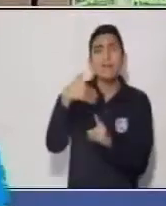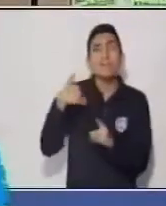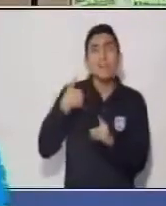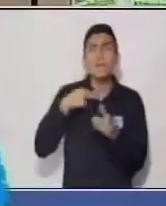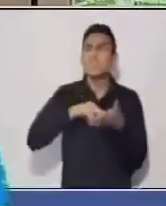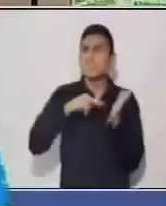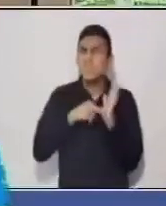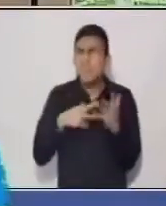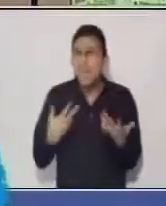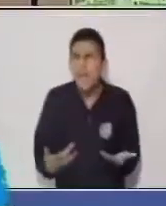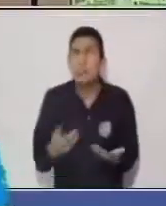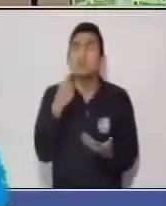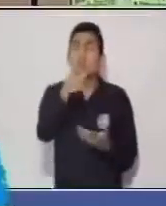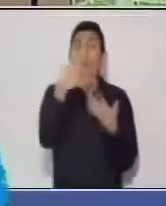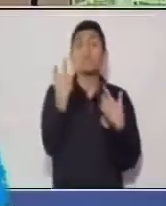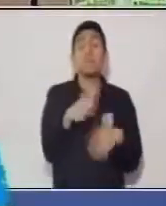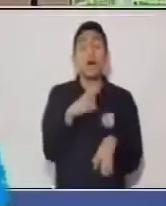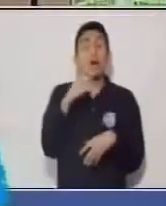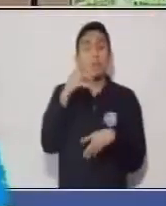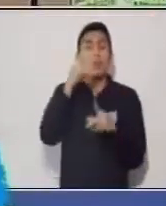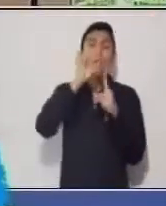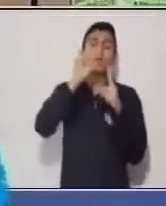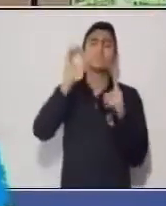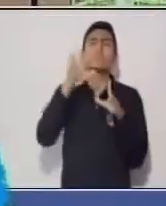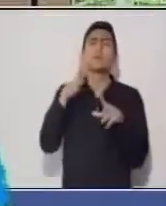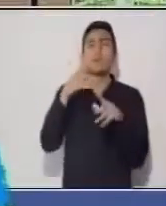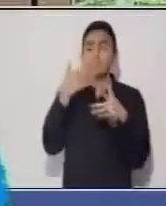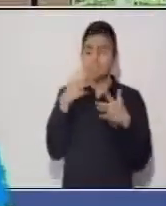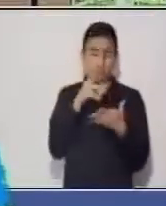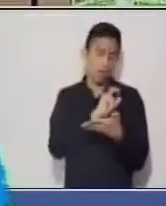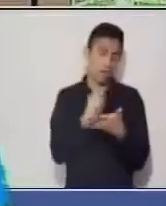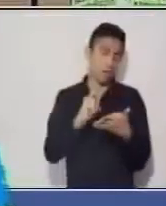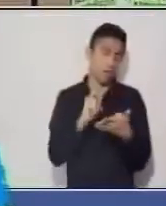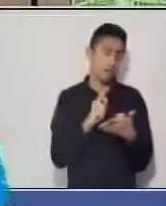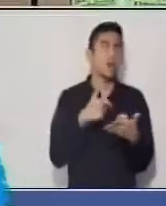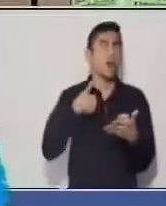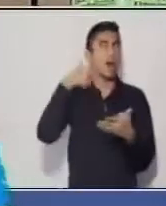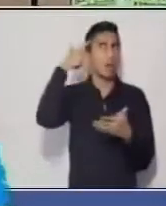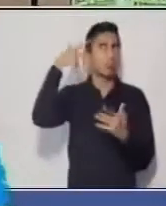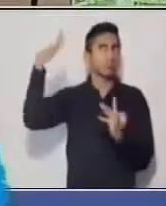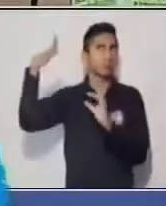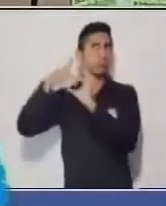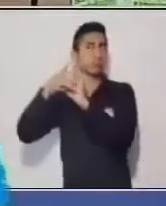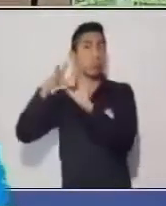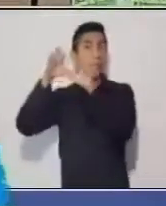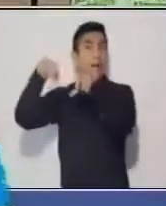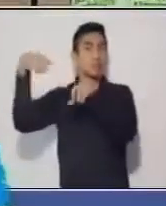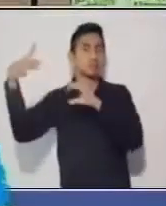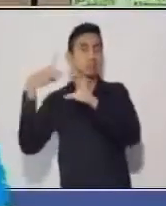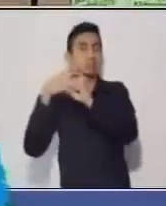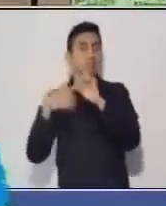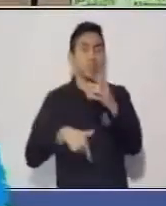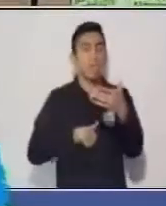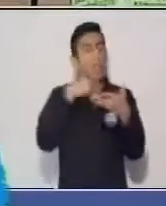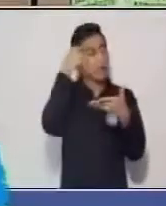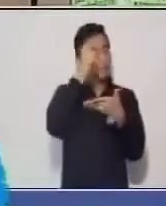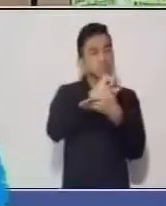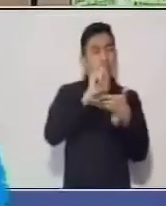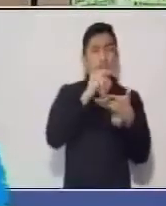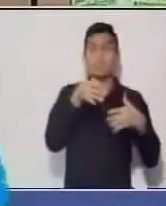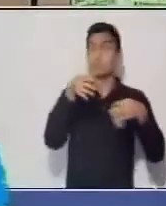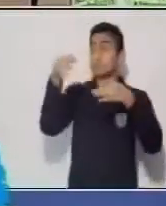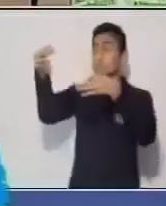significado, porque alguien más lo va a leer. Y si no es con quien nosotros estábamos